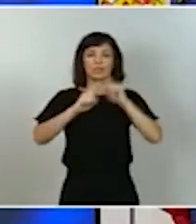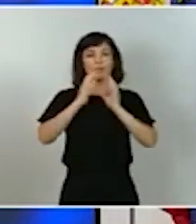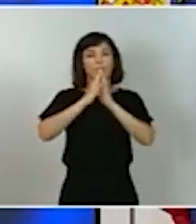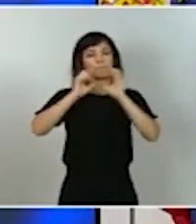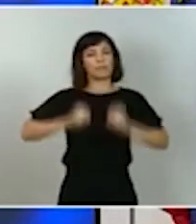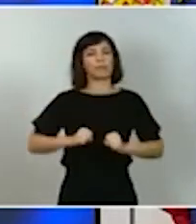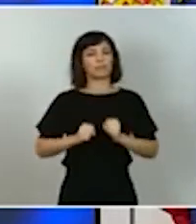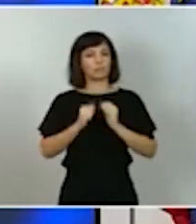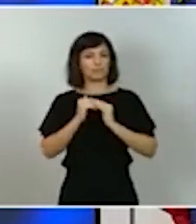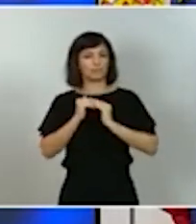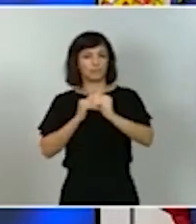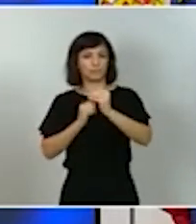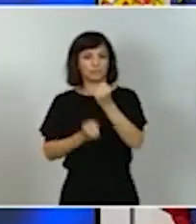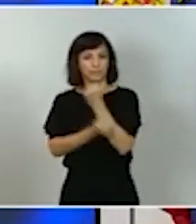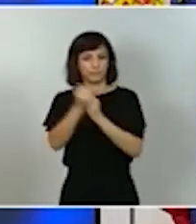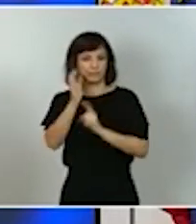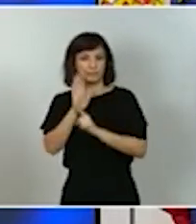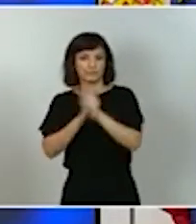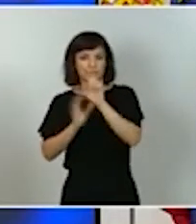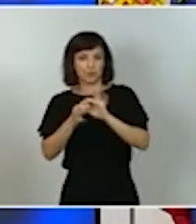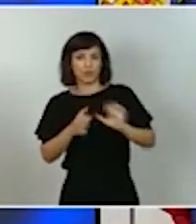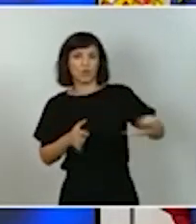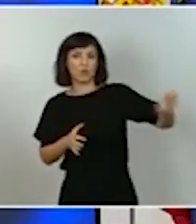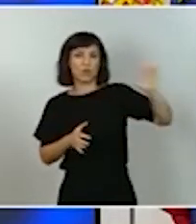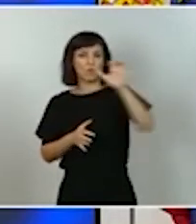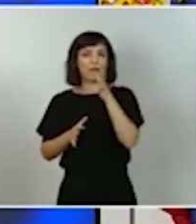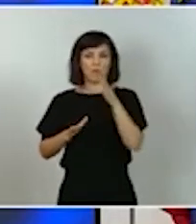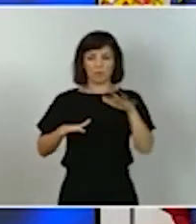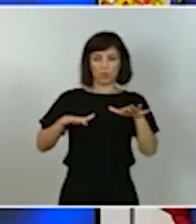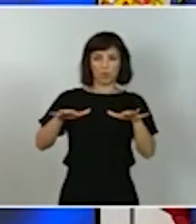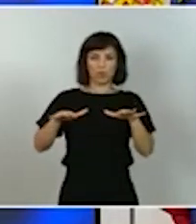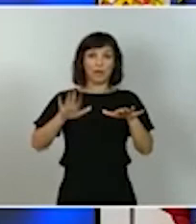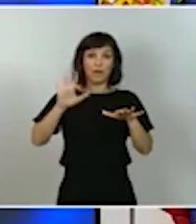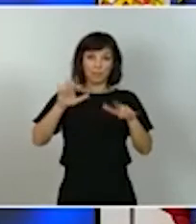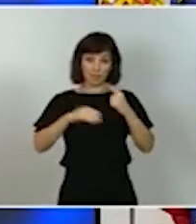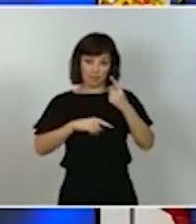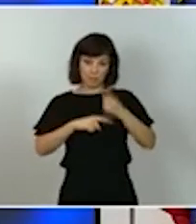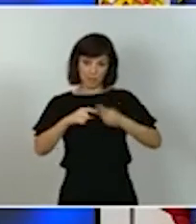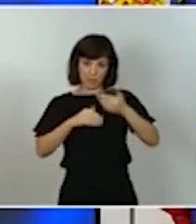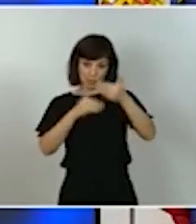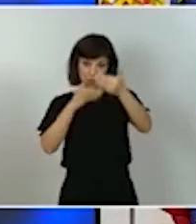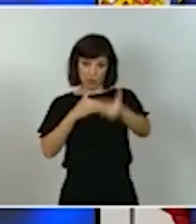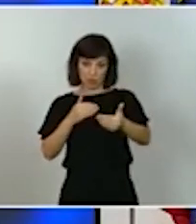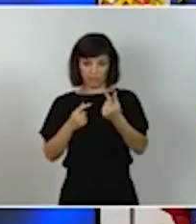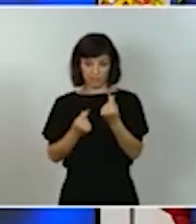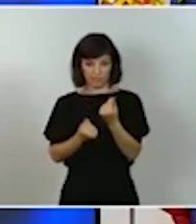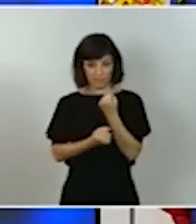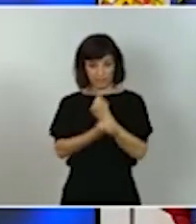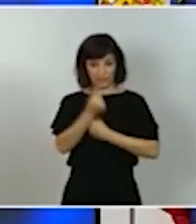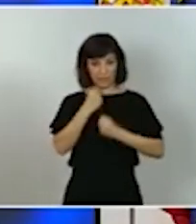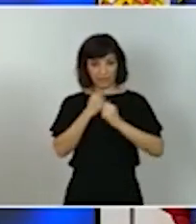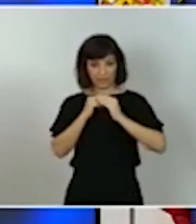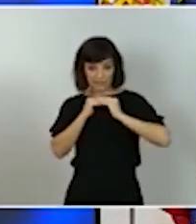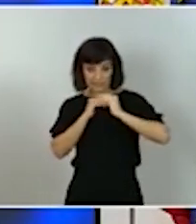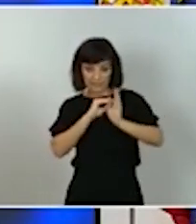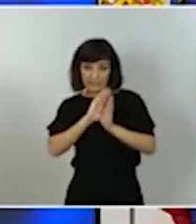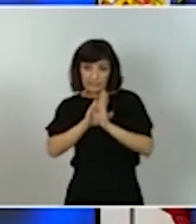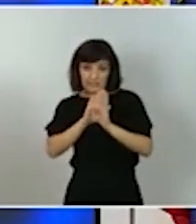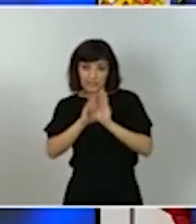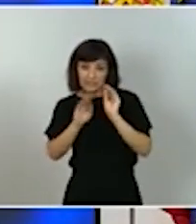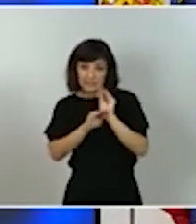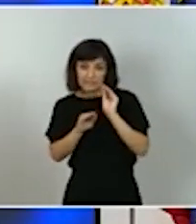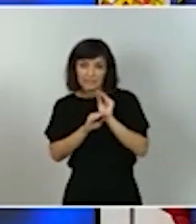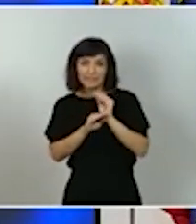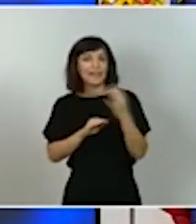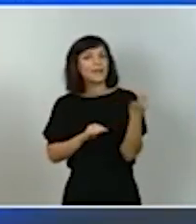Europea pero sin embargo la sostenibilidad en el medio plazo de nuestras finanzas requerirá retomar la senda de la reducción de los